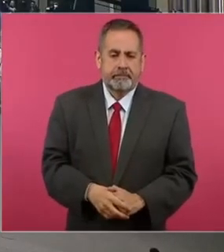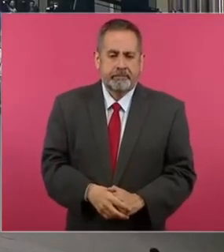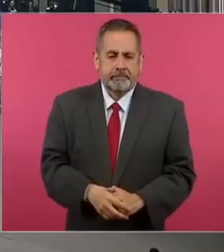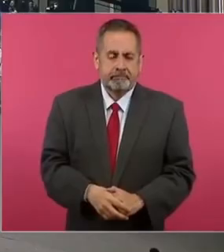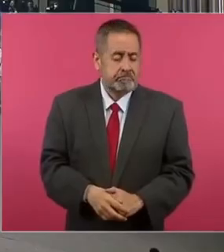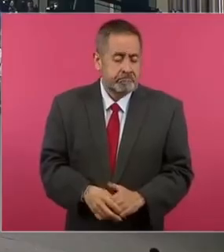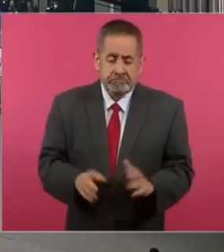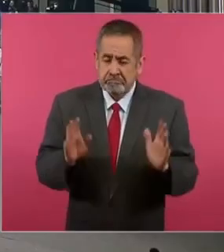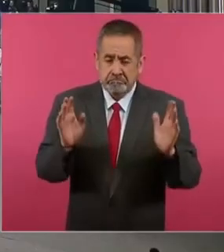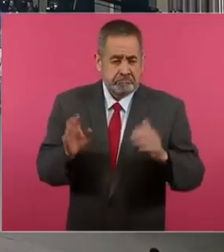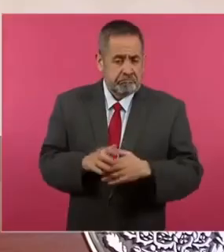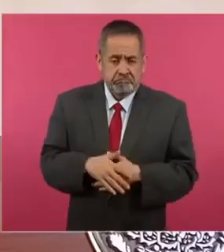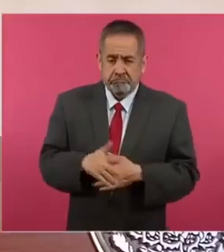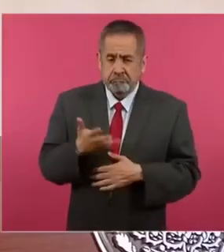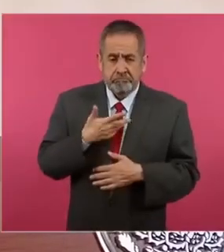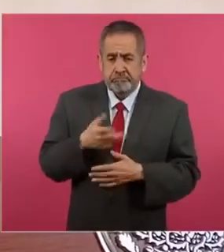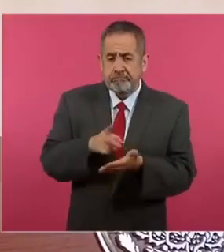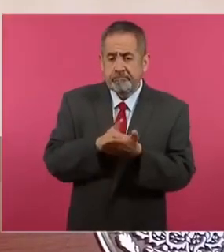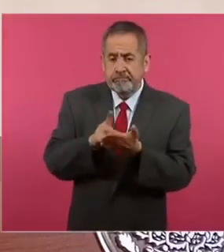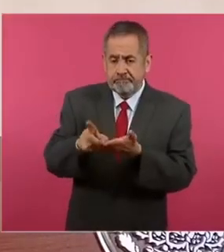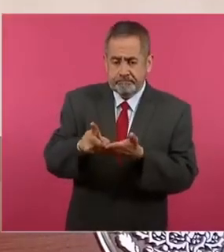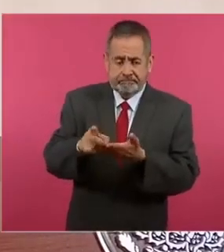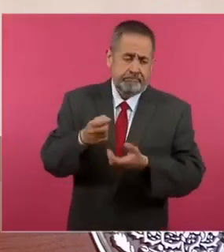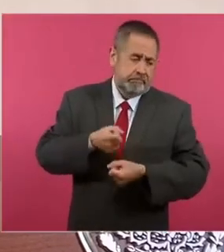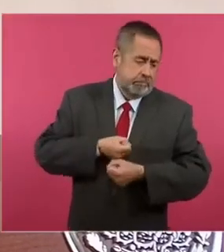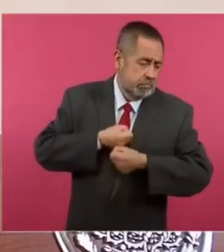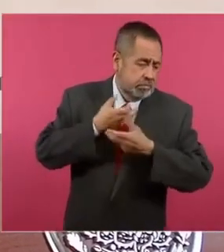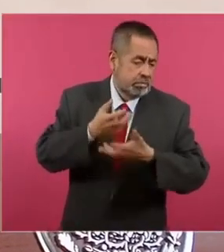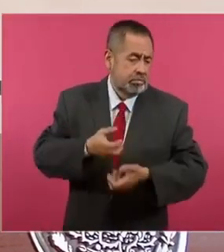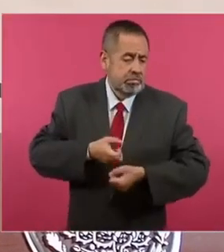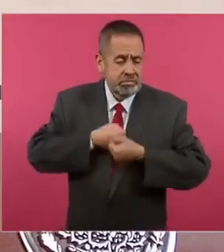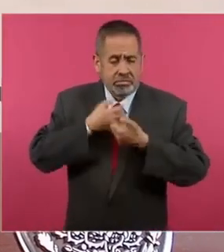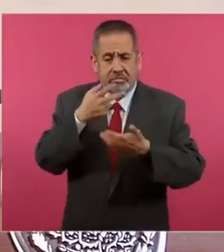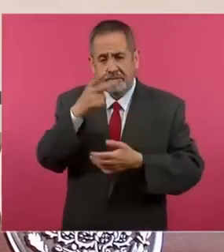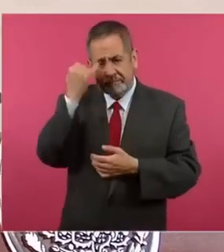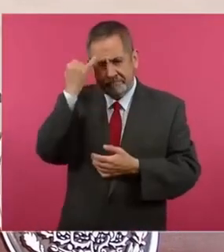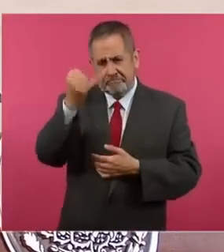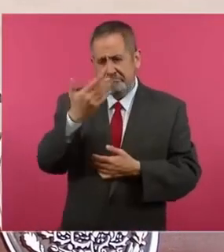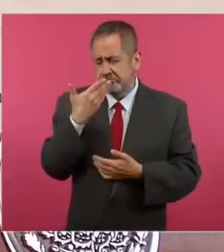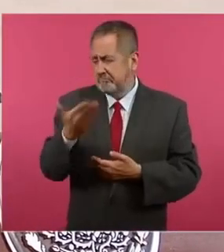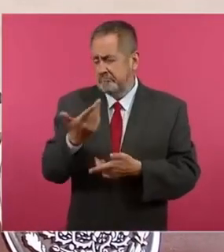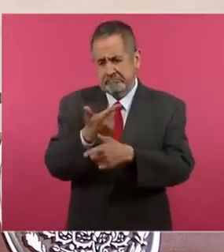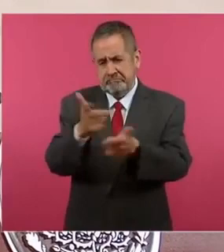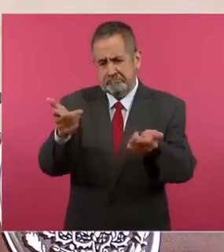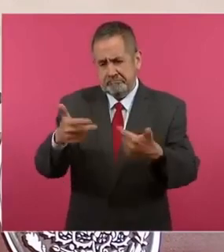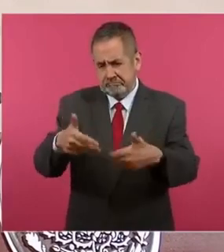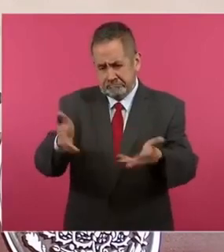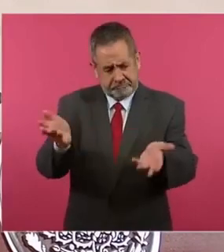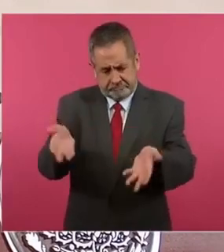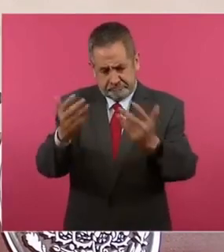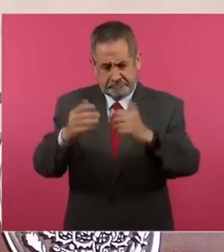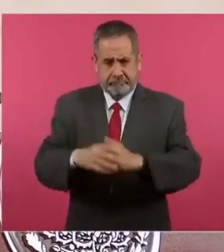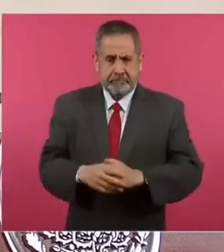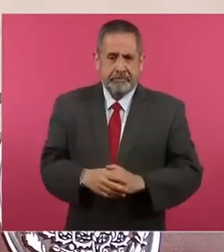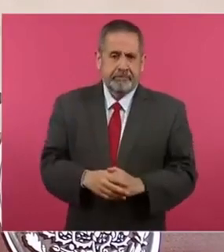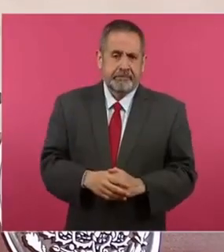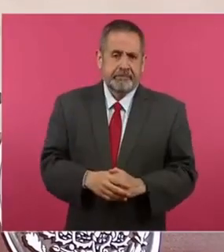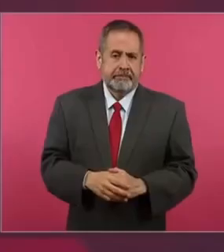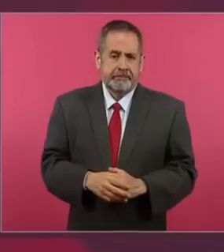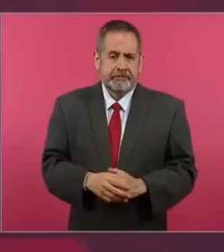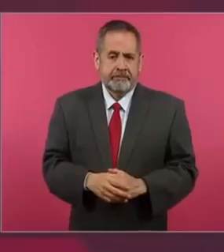en su derecho de manifestarse, somos libres. Nada más